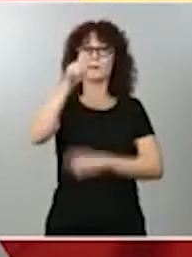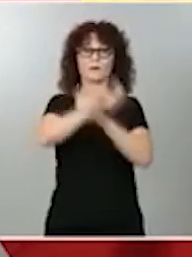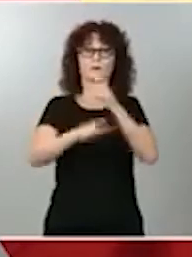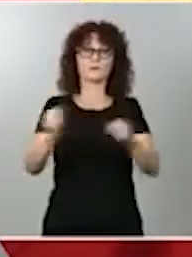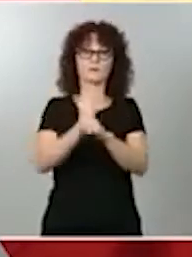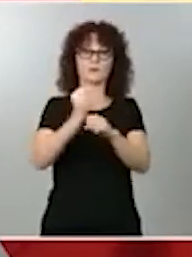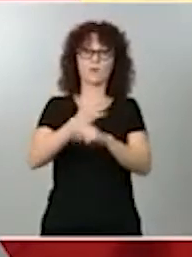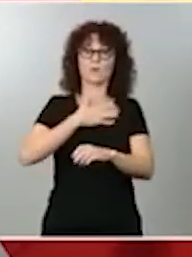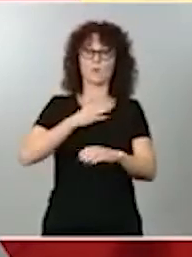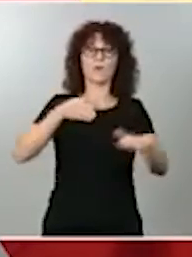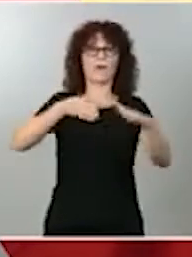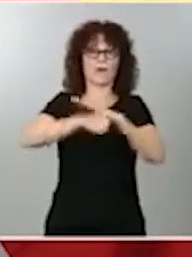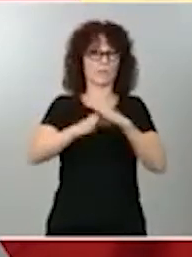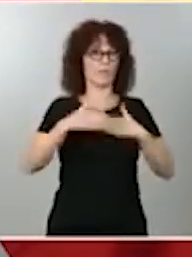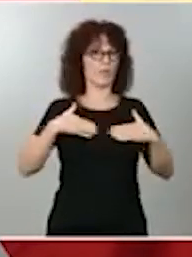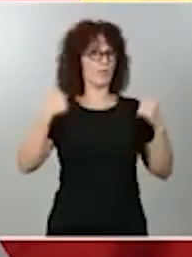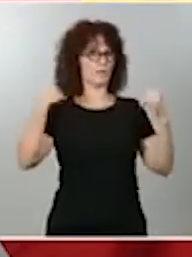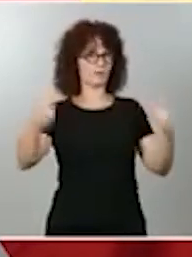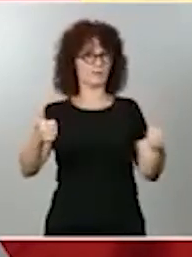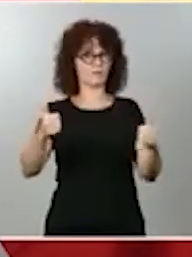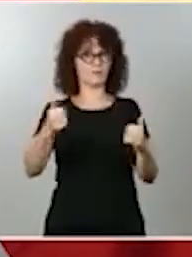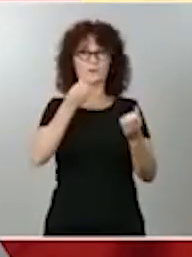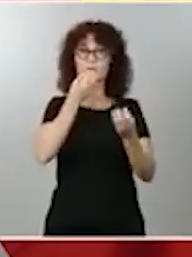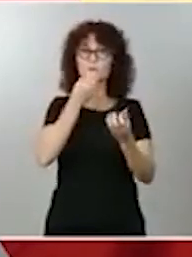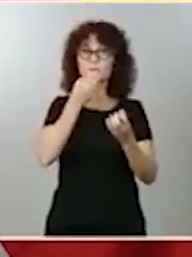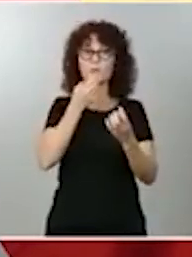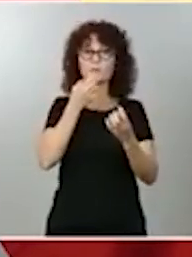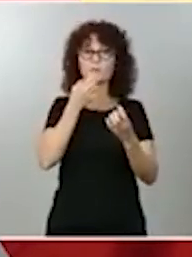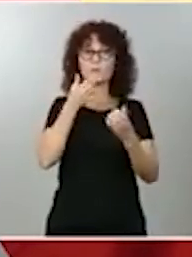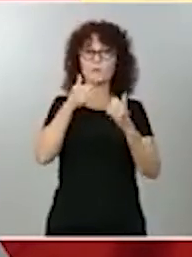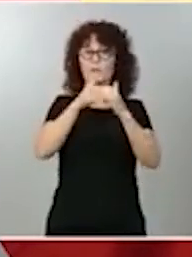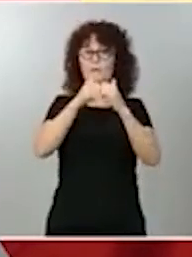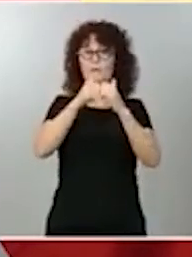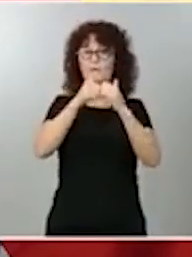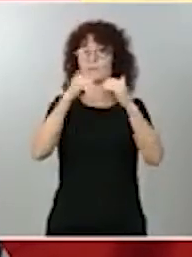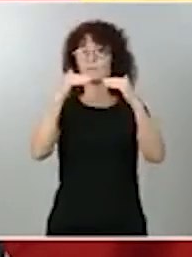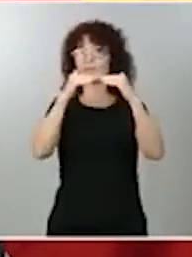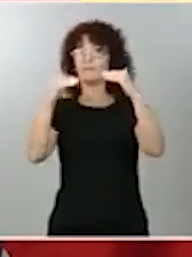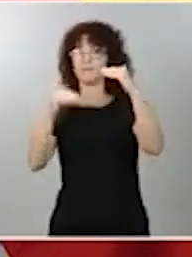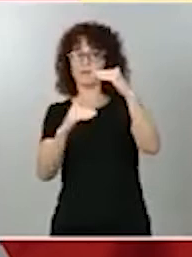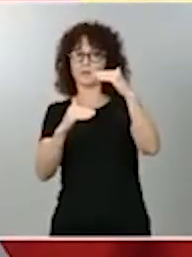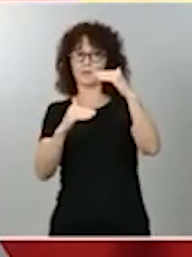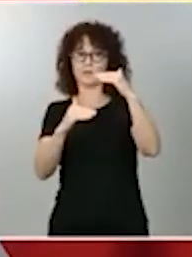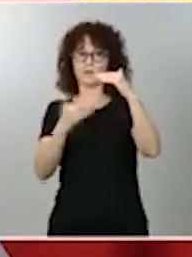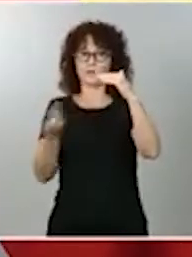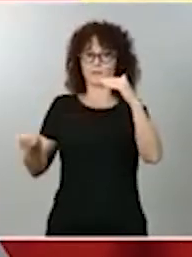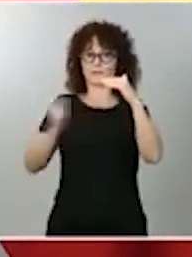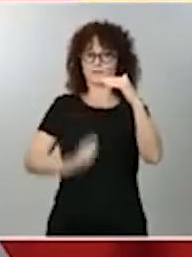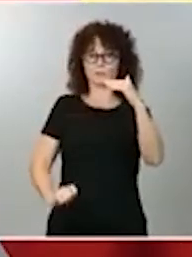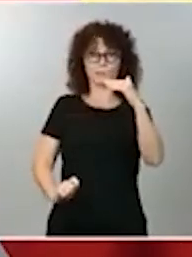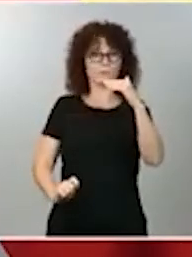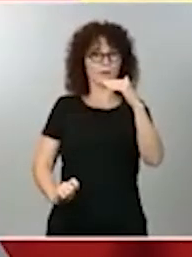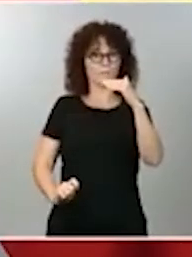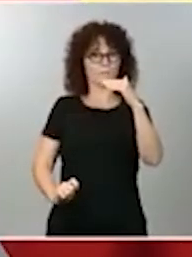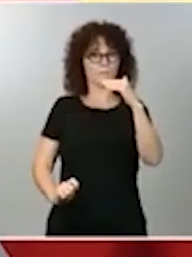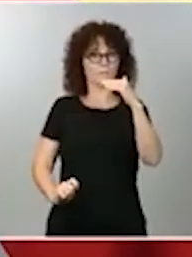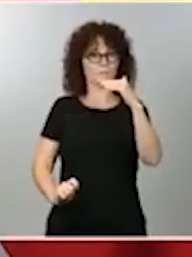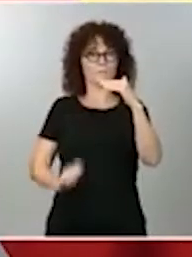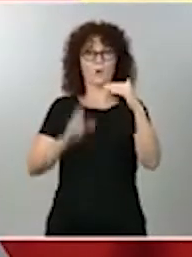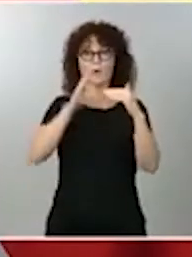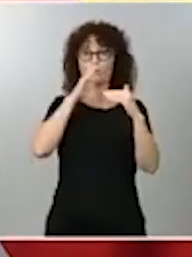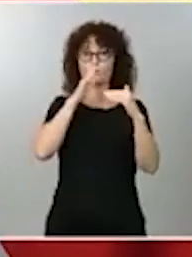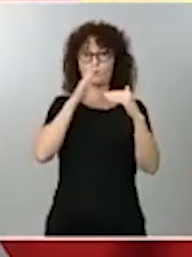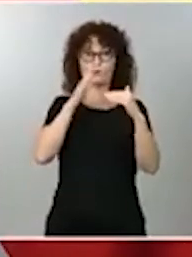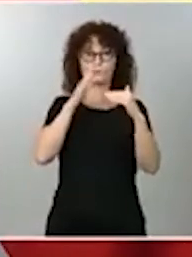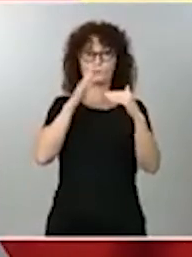a ellos. Cualquier diferencia retributiva que pese en atención a las diferencias de categorías profesionales, de